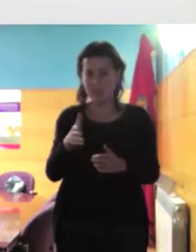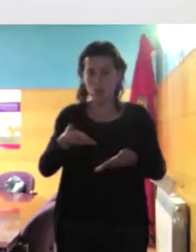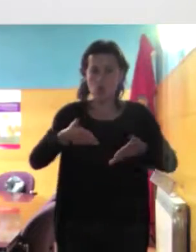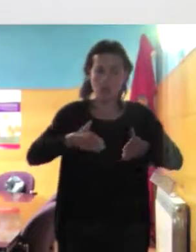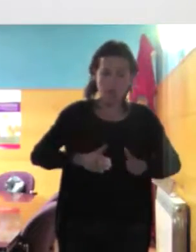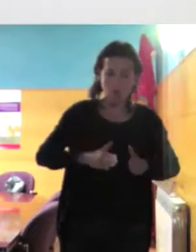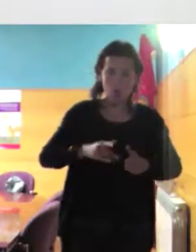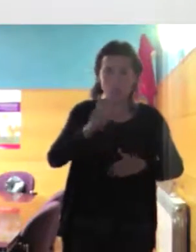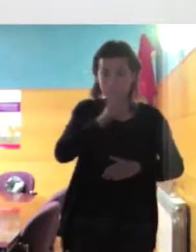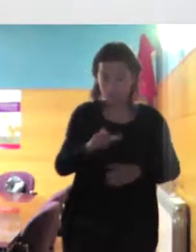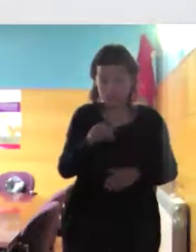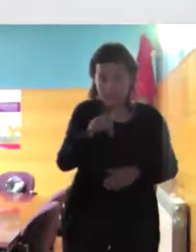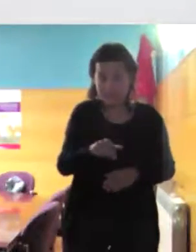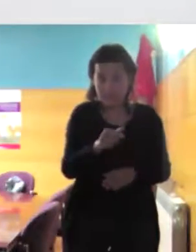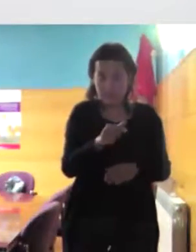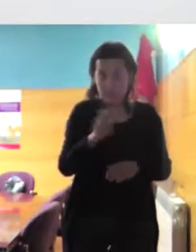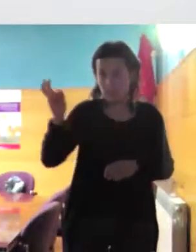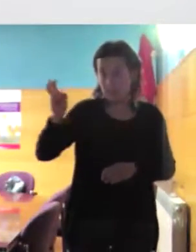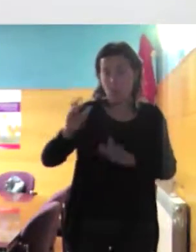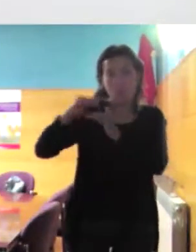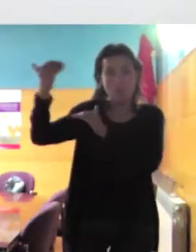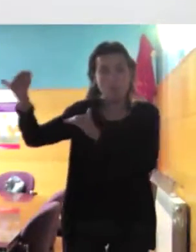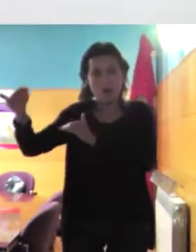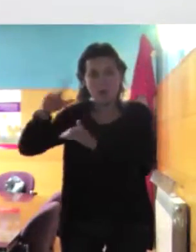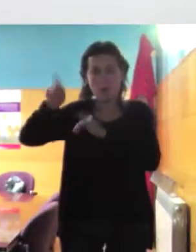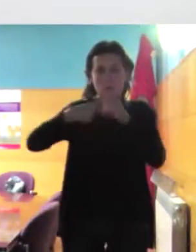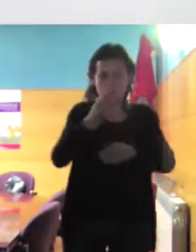de autóctonos pero de un origen ajelino